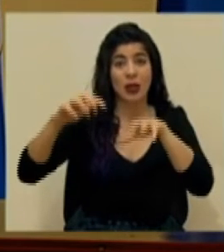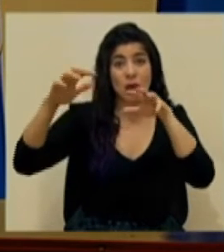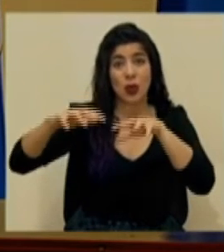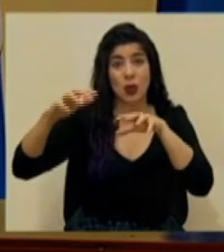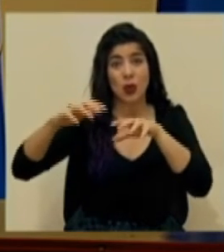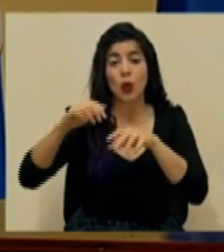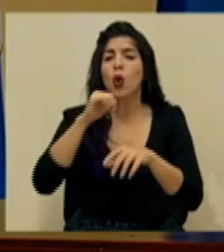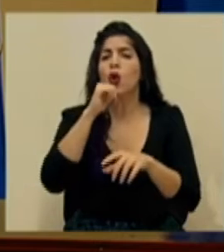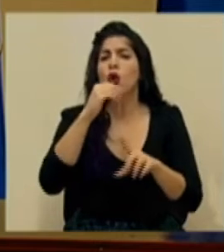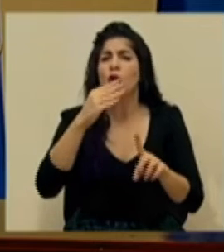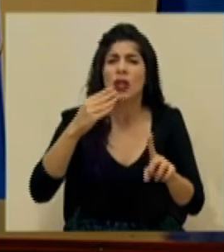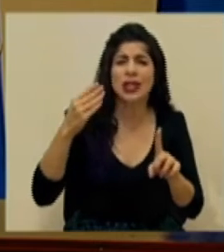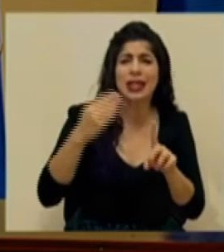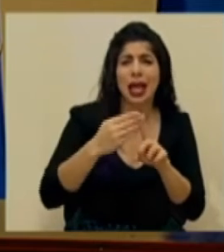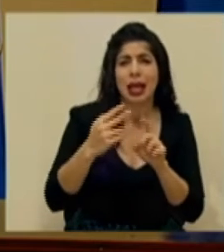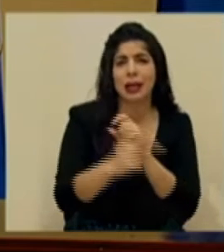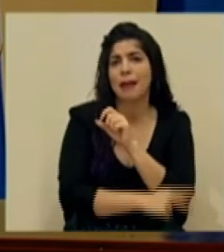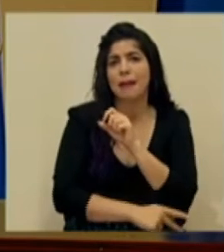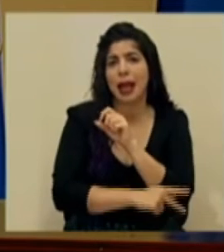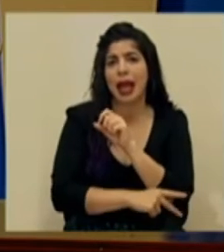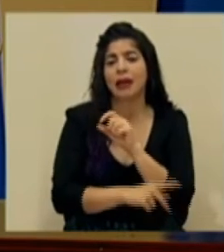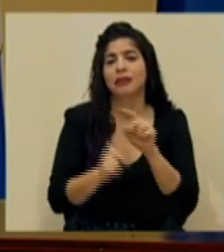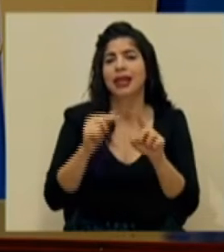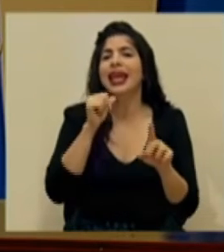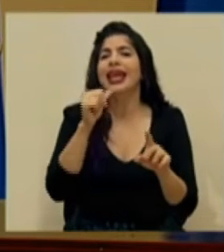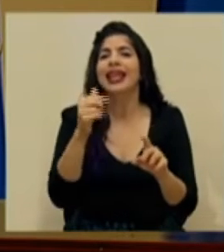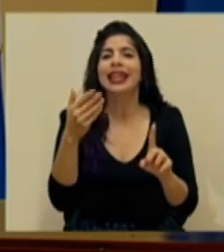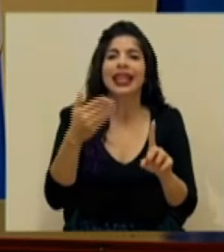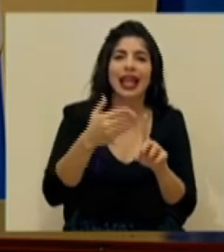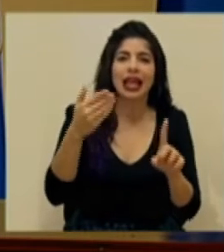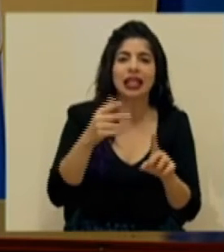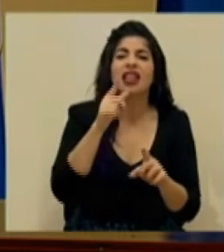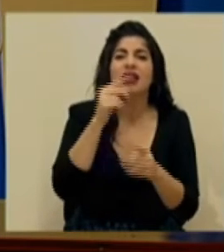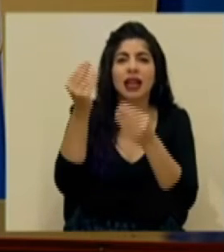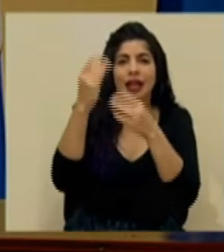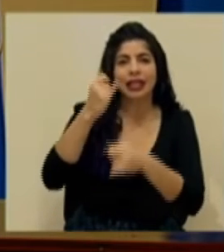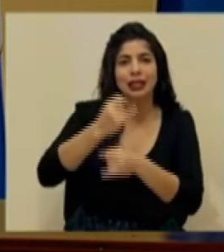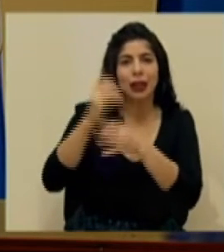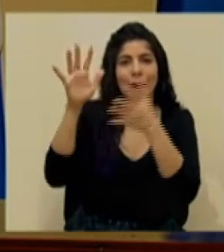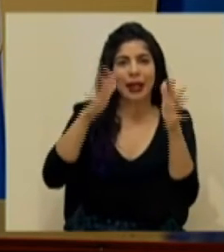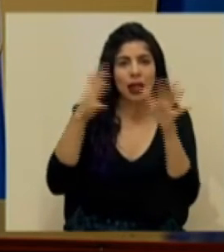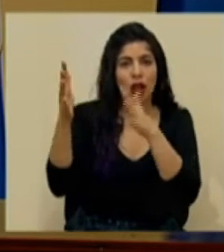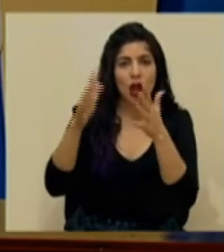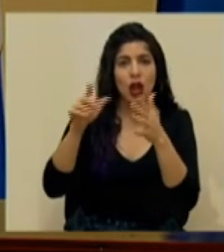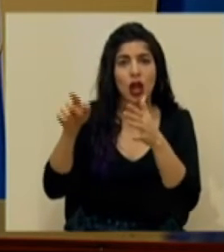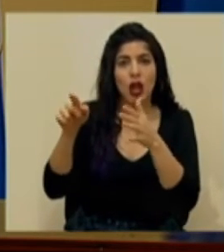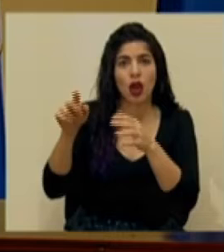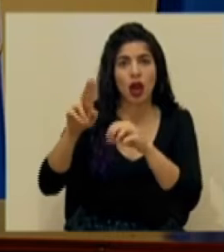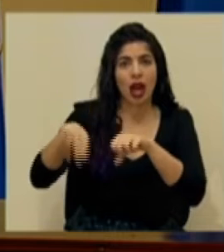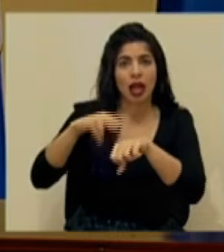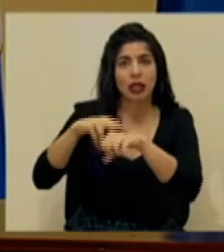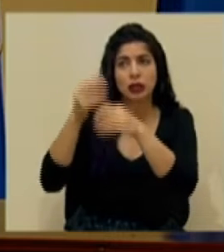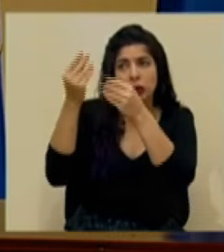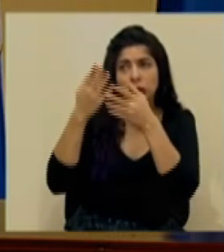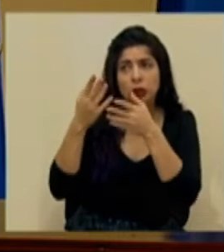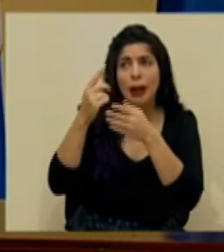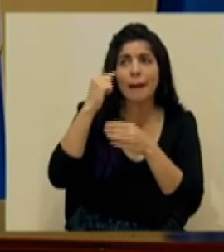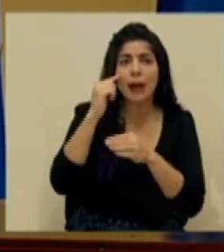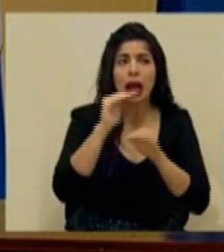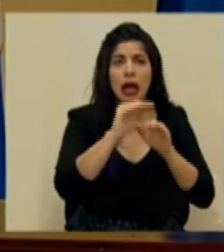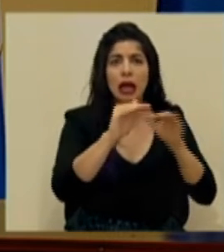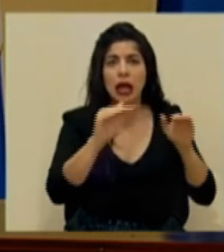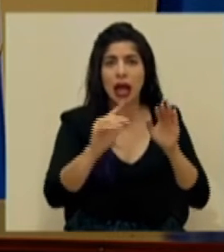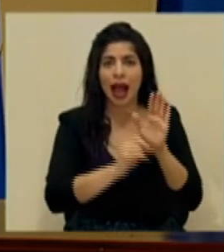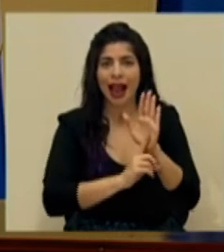nuestro país, según lo que nos ha informado el Instituto Meteorológico Nacional en el marco de coordinación para la emisión de las alertas